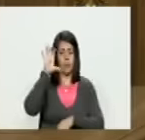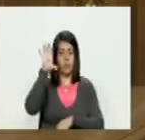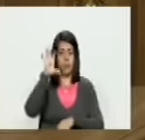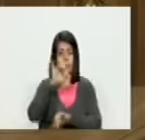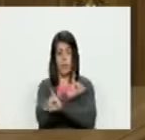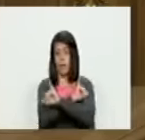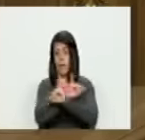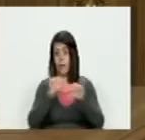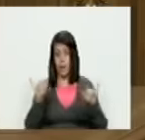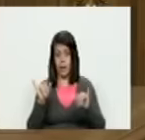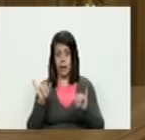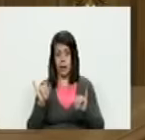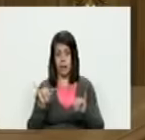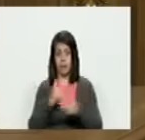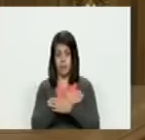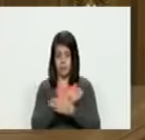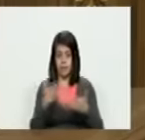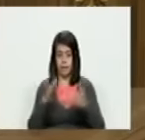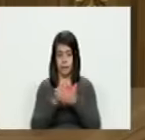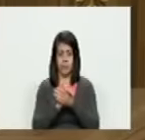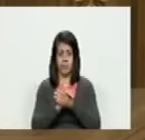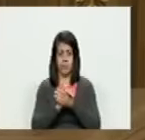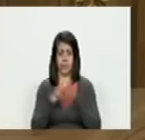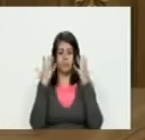eso es todo estimados compañeros